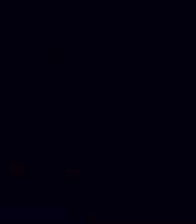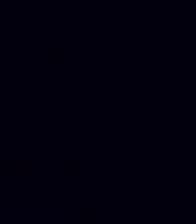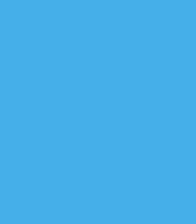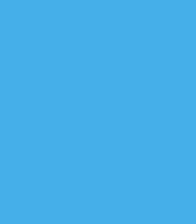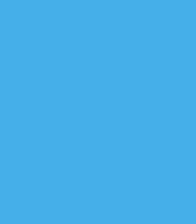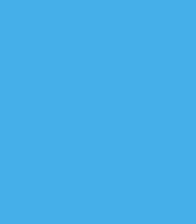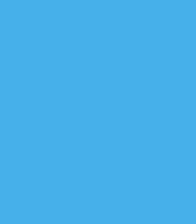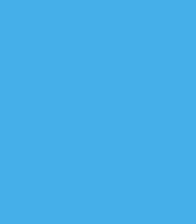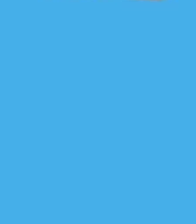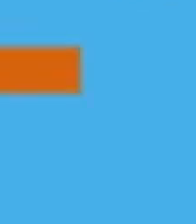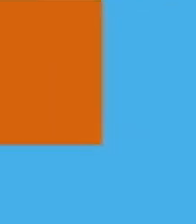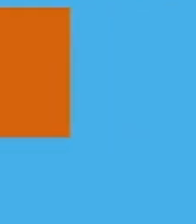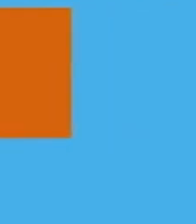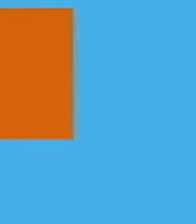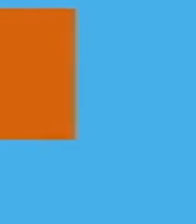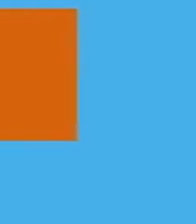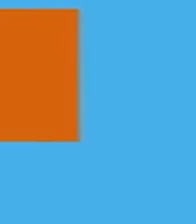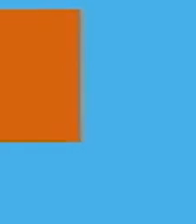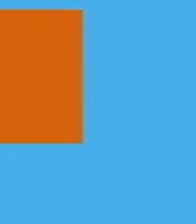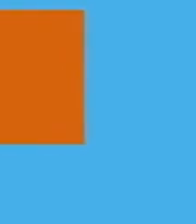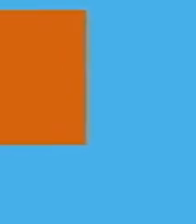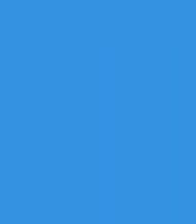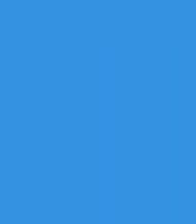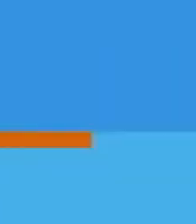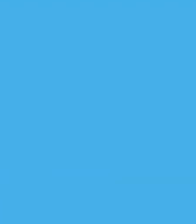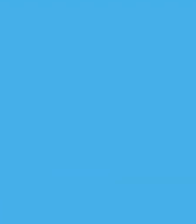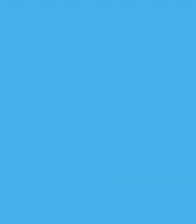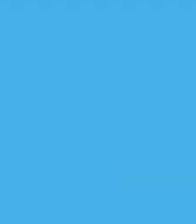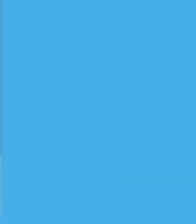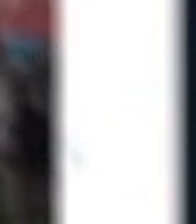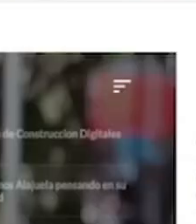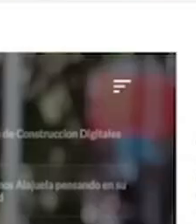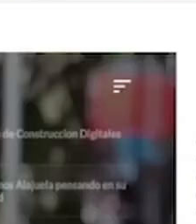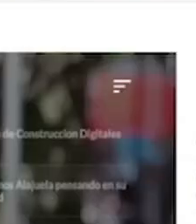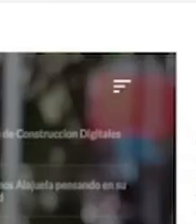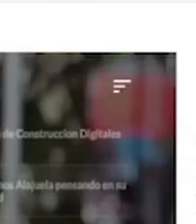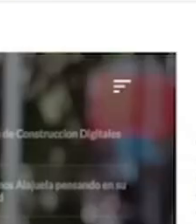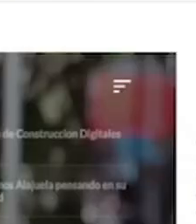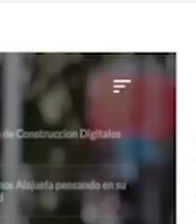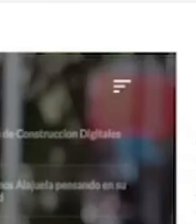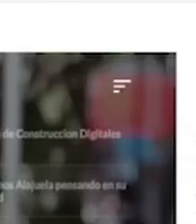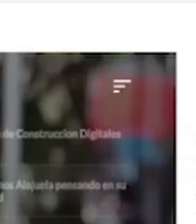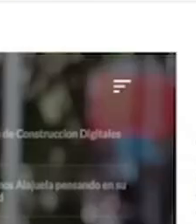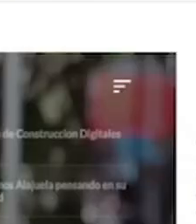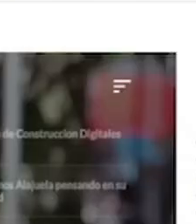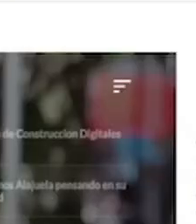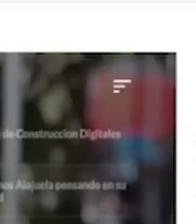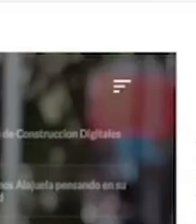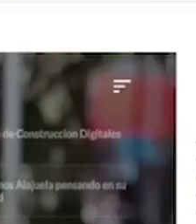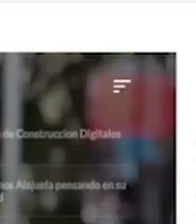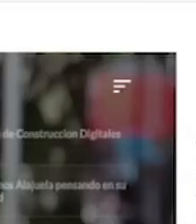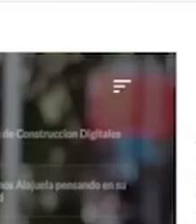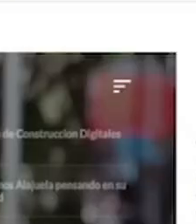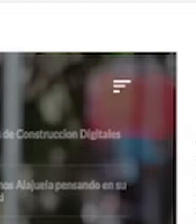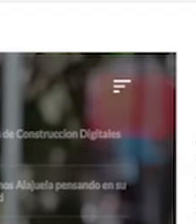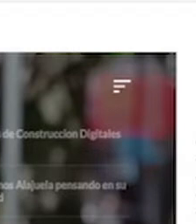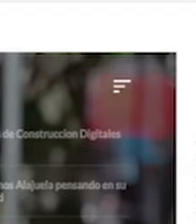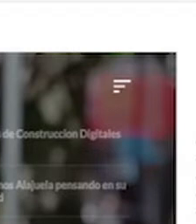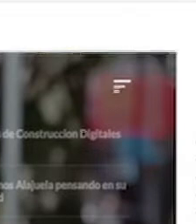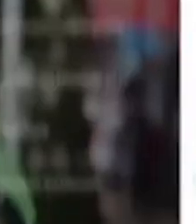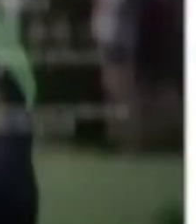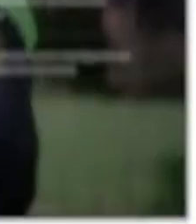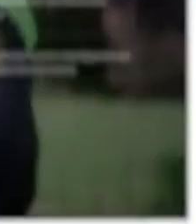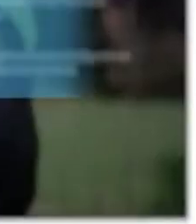En la Municipalidad de Alajuela mejoramos nuestro sitio web www.munialajuela.go